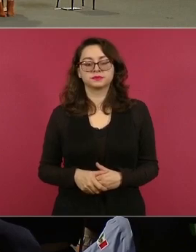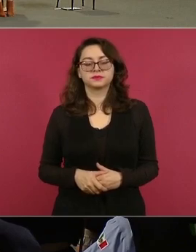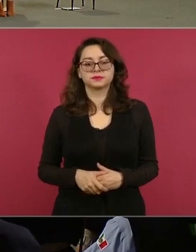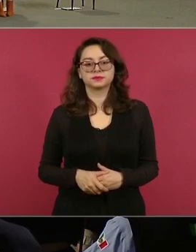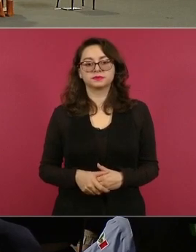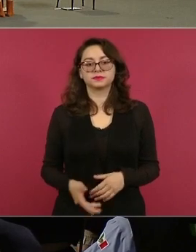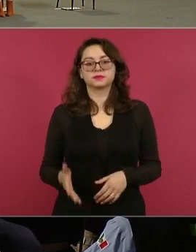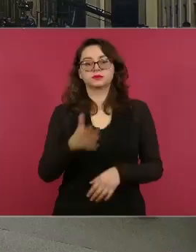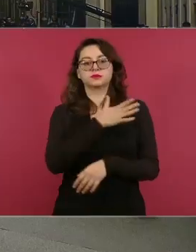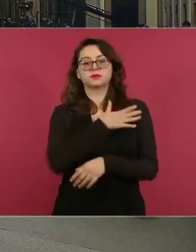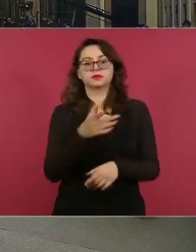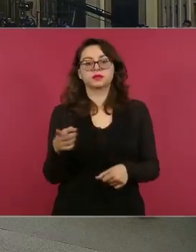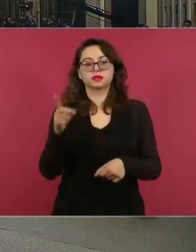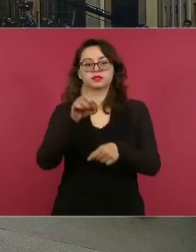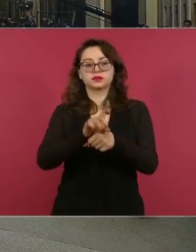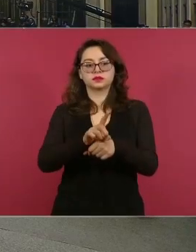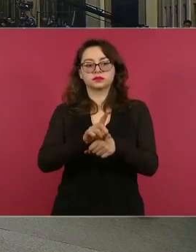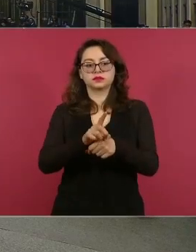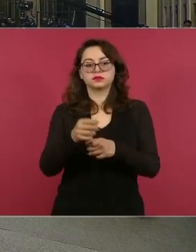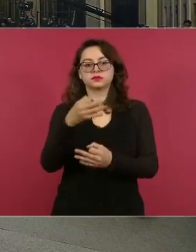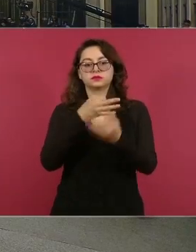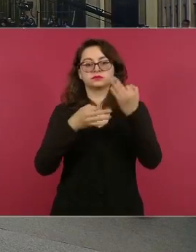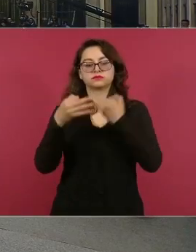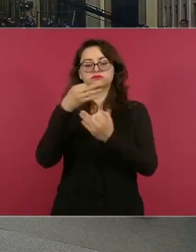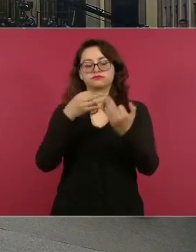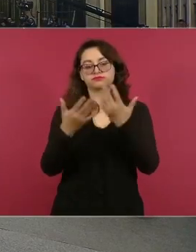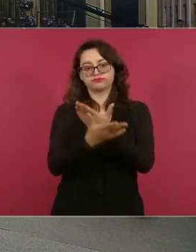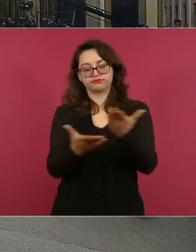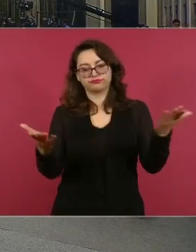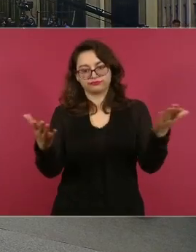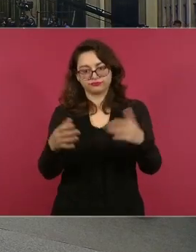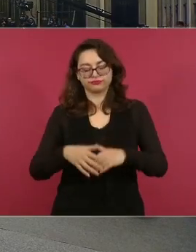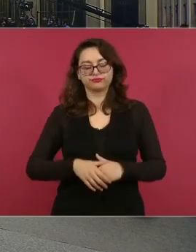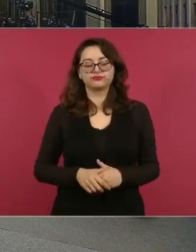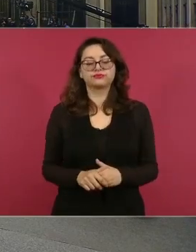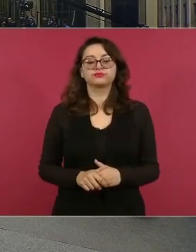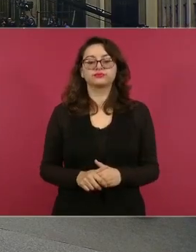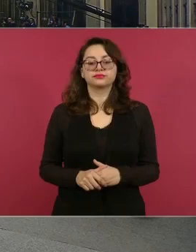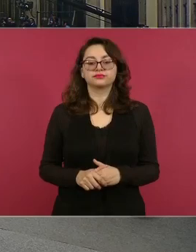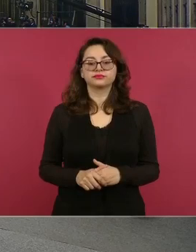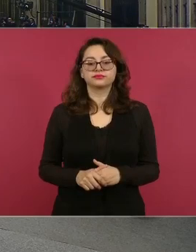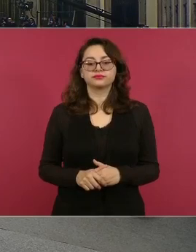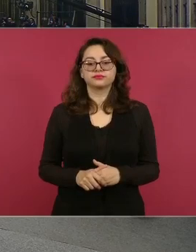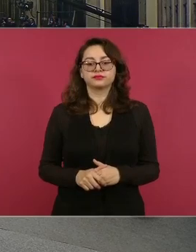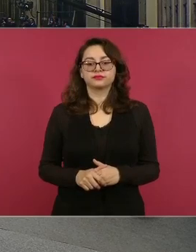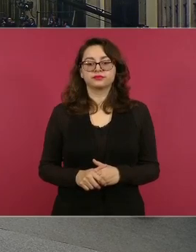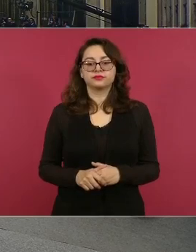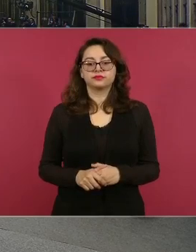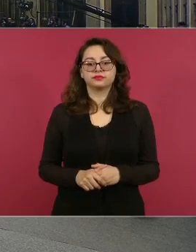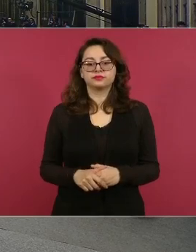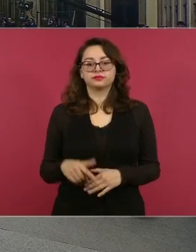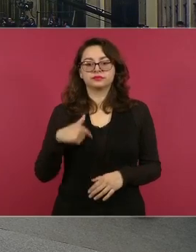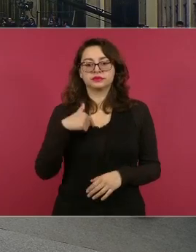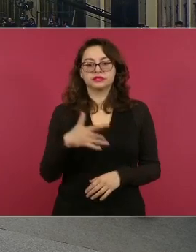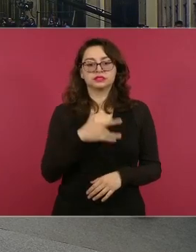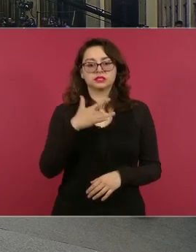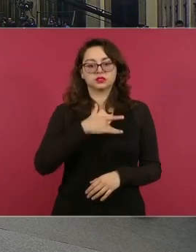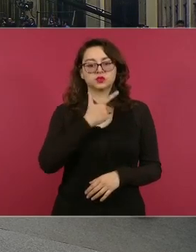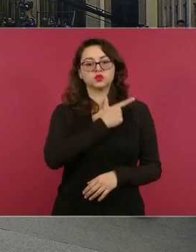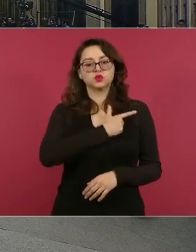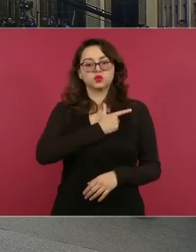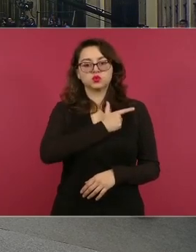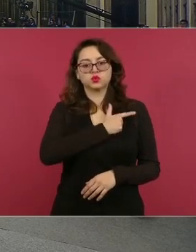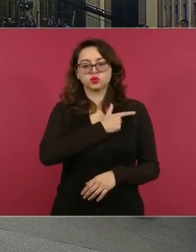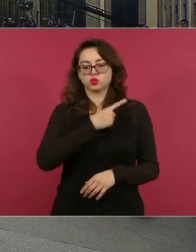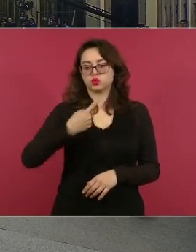Muy buen día, muy buen día a todas y a todos. Es un gusto para nosotros al interior de la Comisión